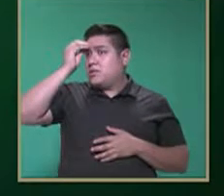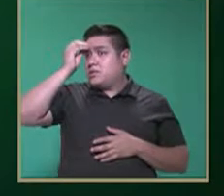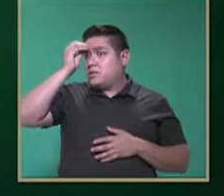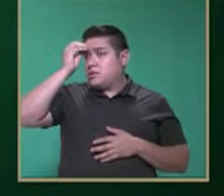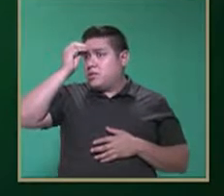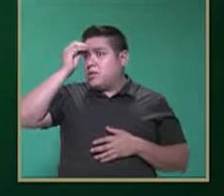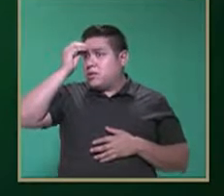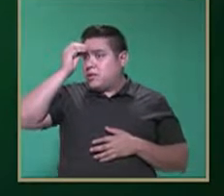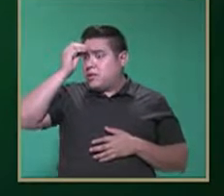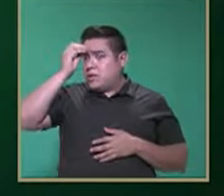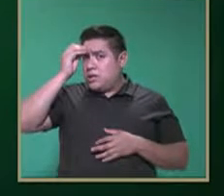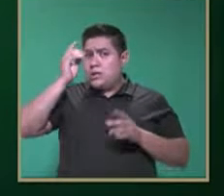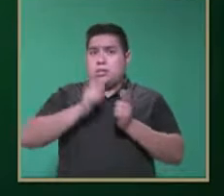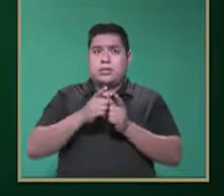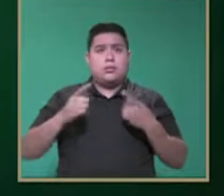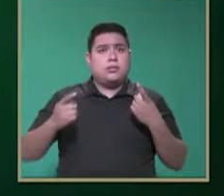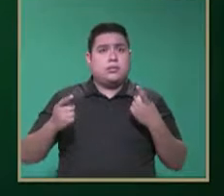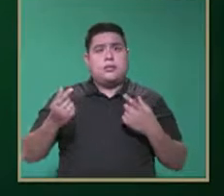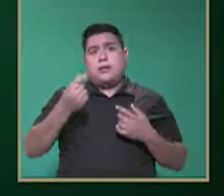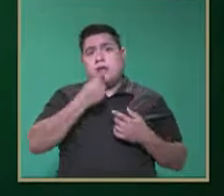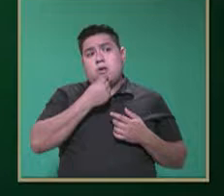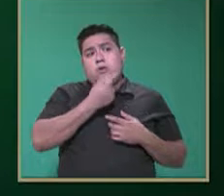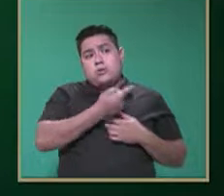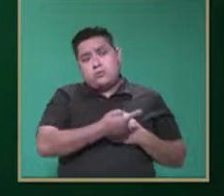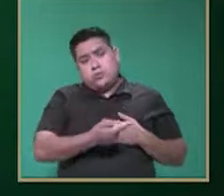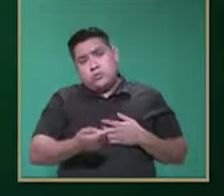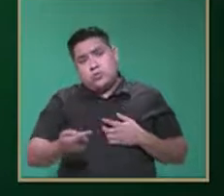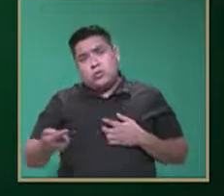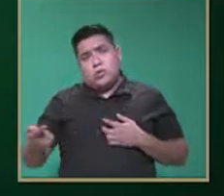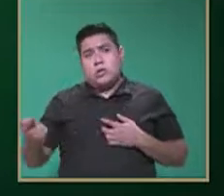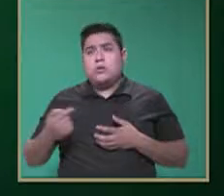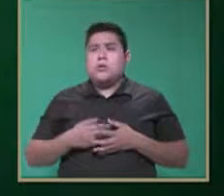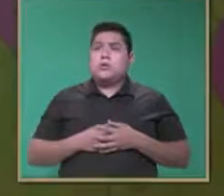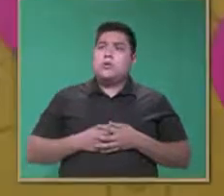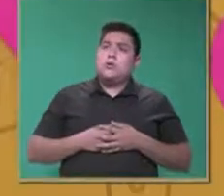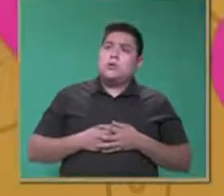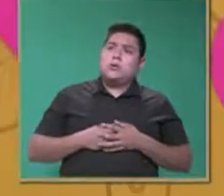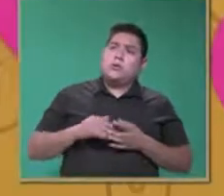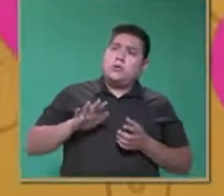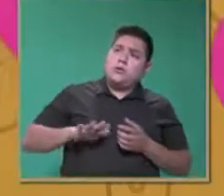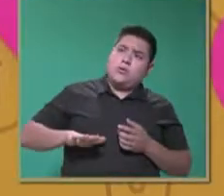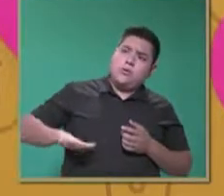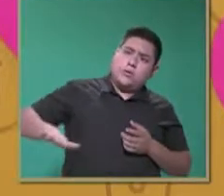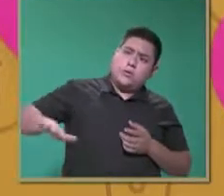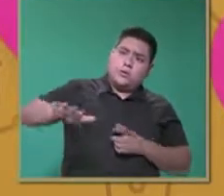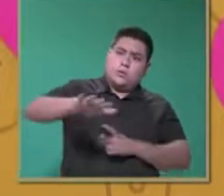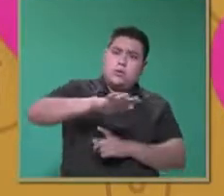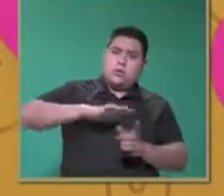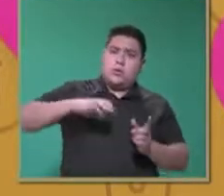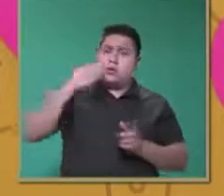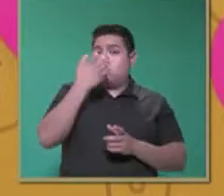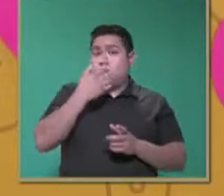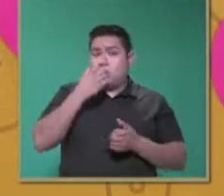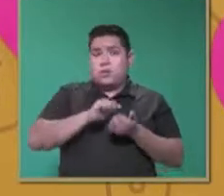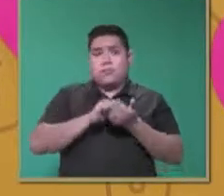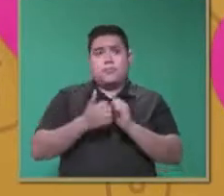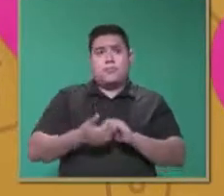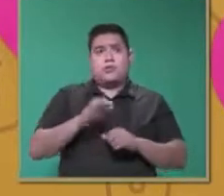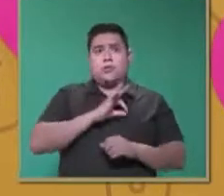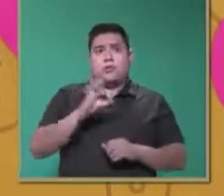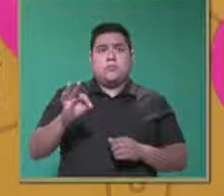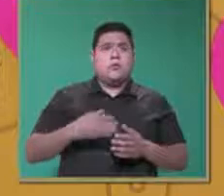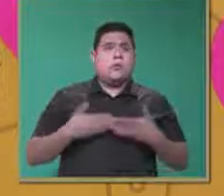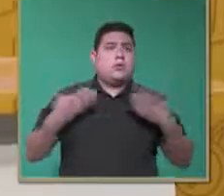vamos a lograr que ellos se vayan interiorizando o contextualizando en el ambiente escolar. Así es.